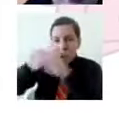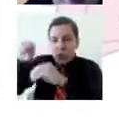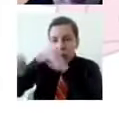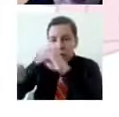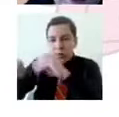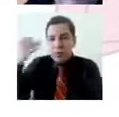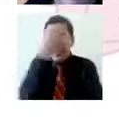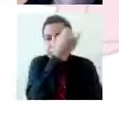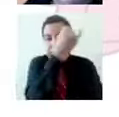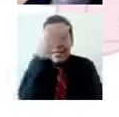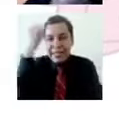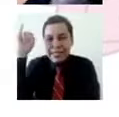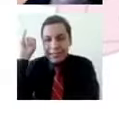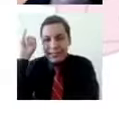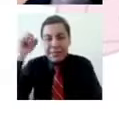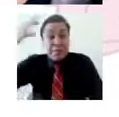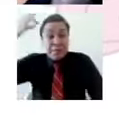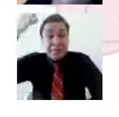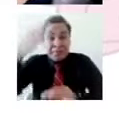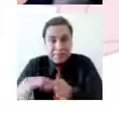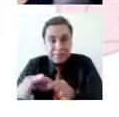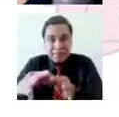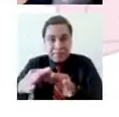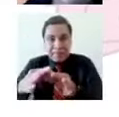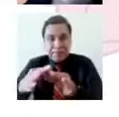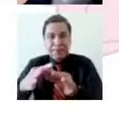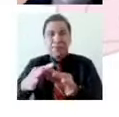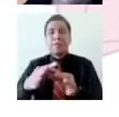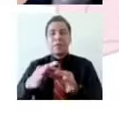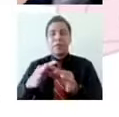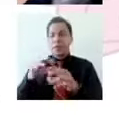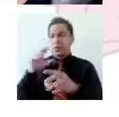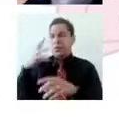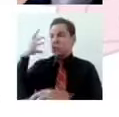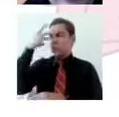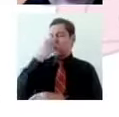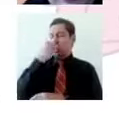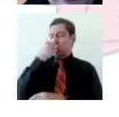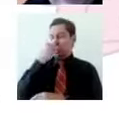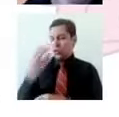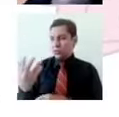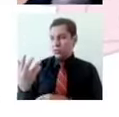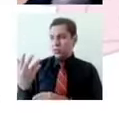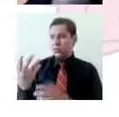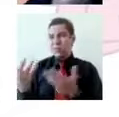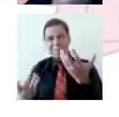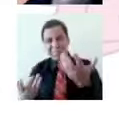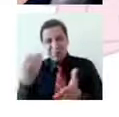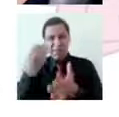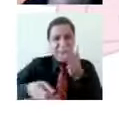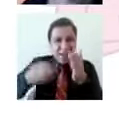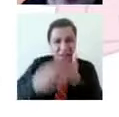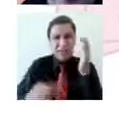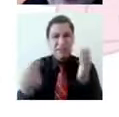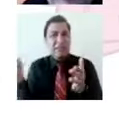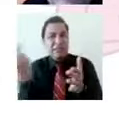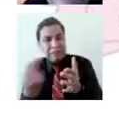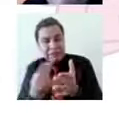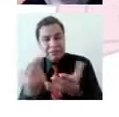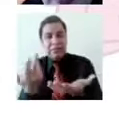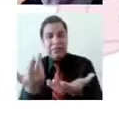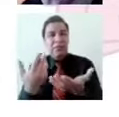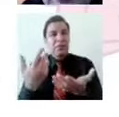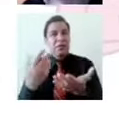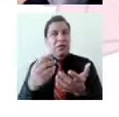pareja que desean construir, esa familia que quieren construir, esa esposa,